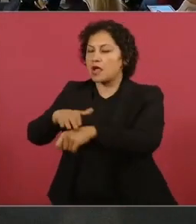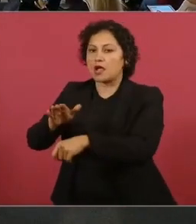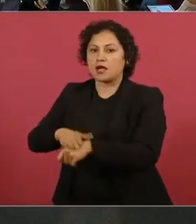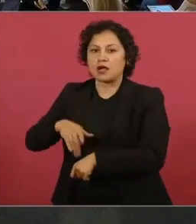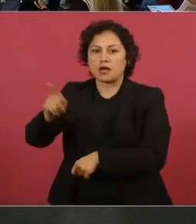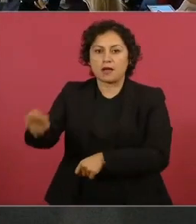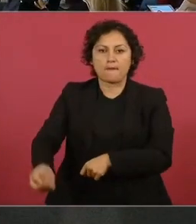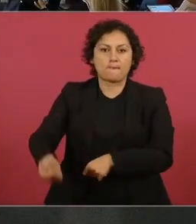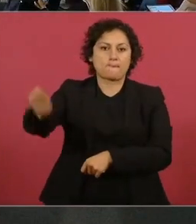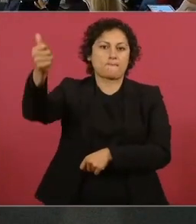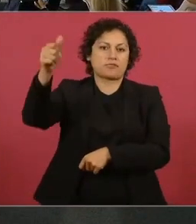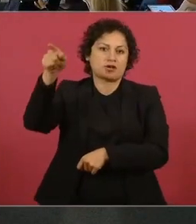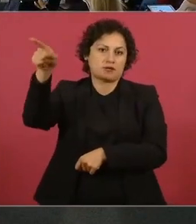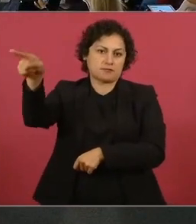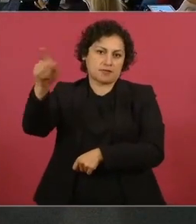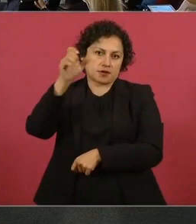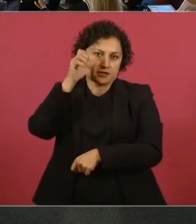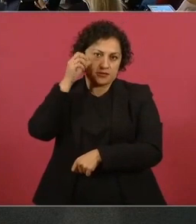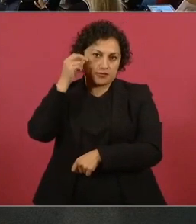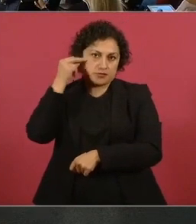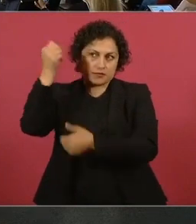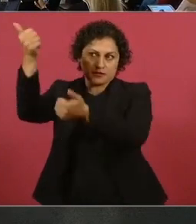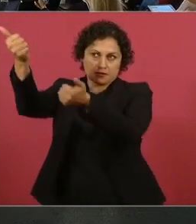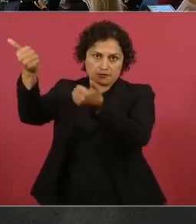Igual con las vacunas.